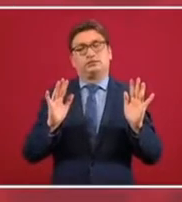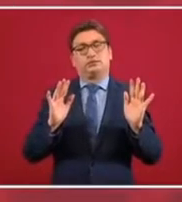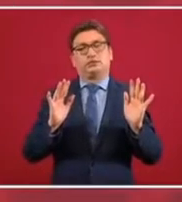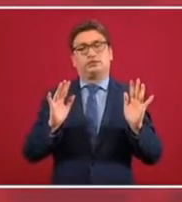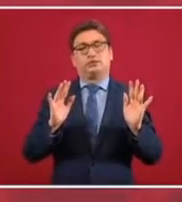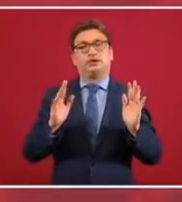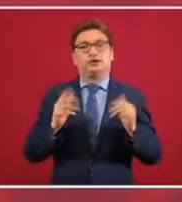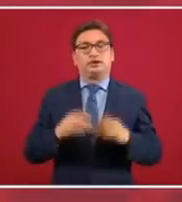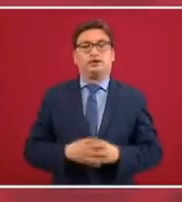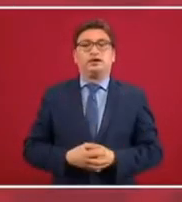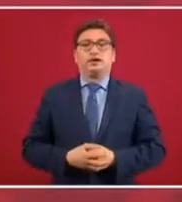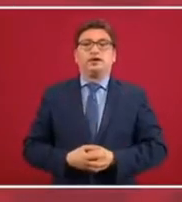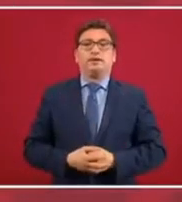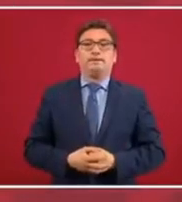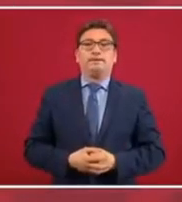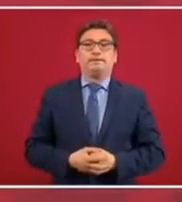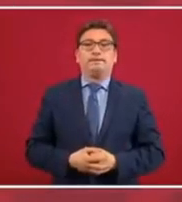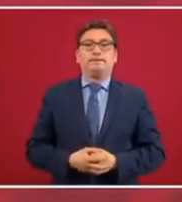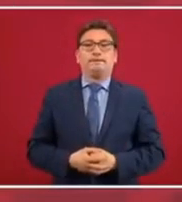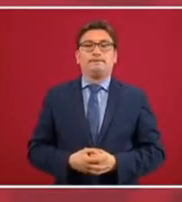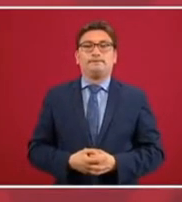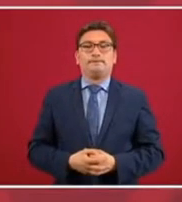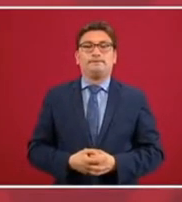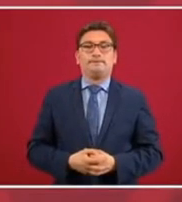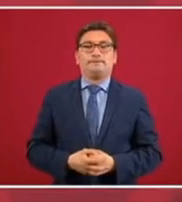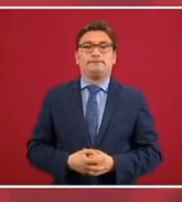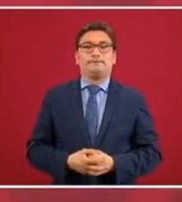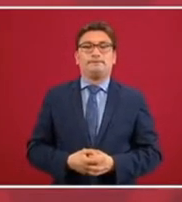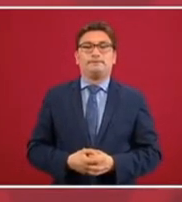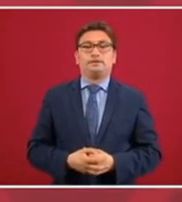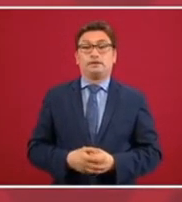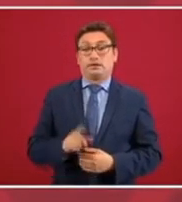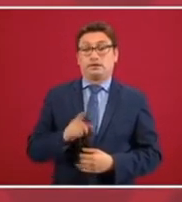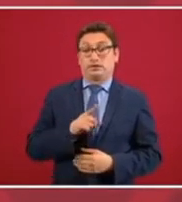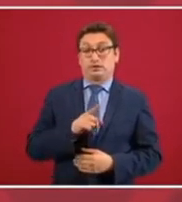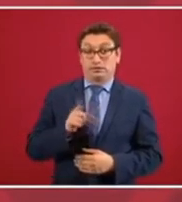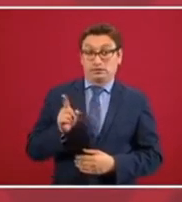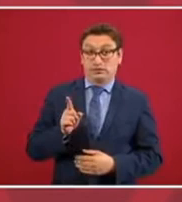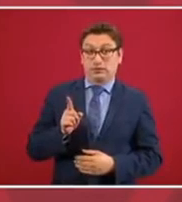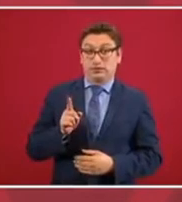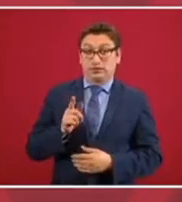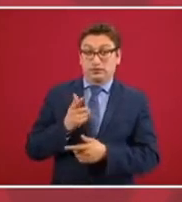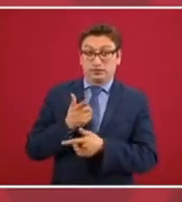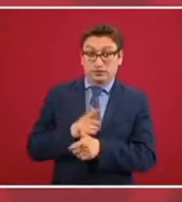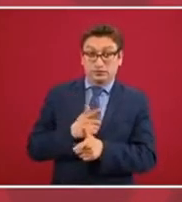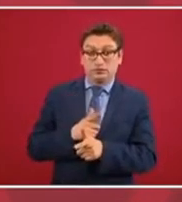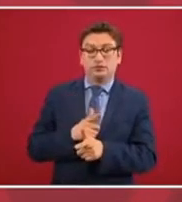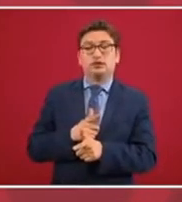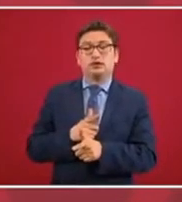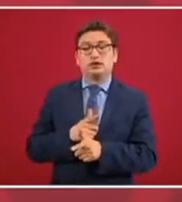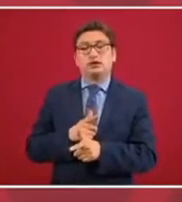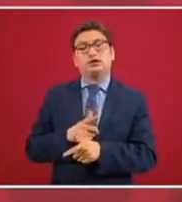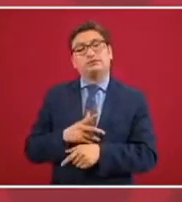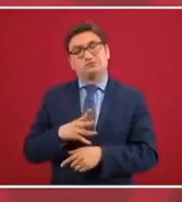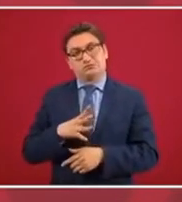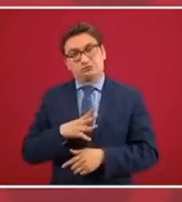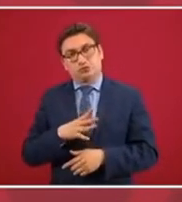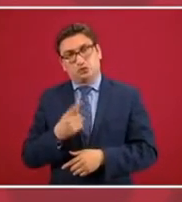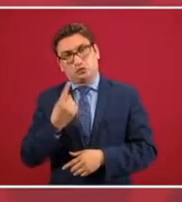a los que tienen un taxi